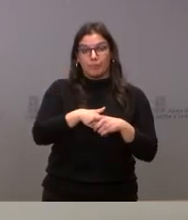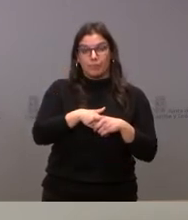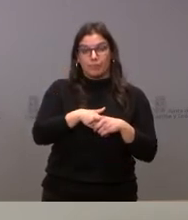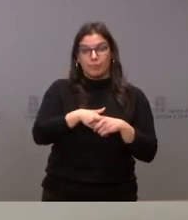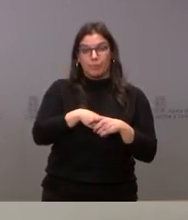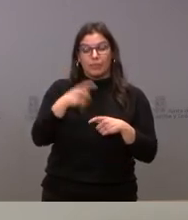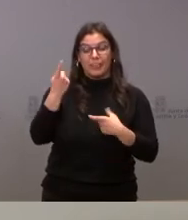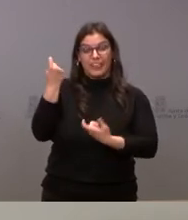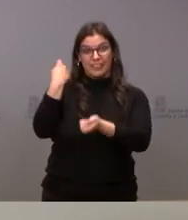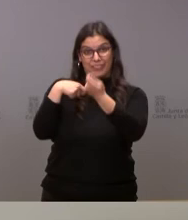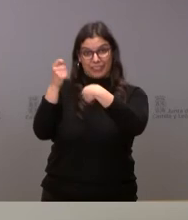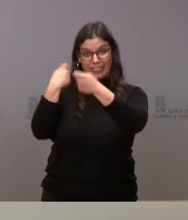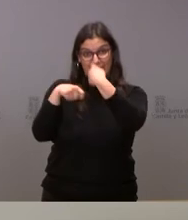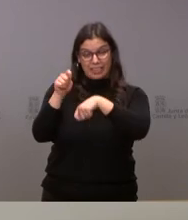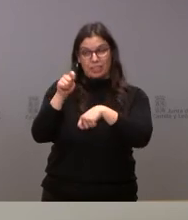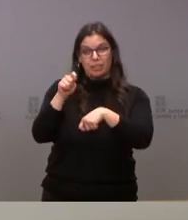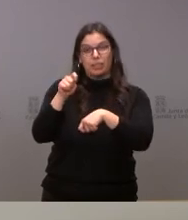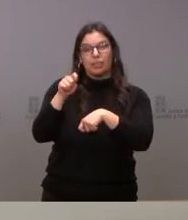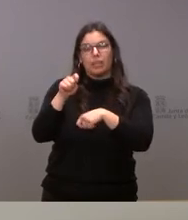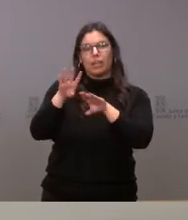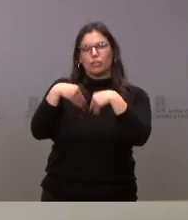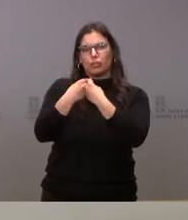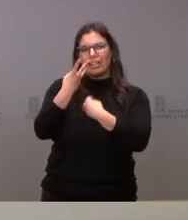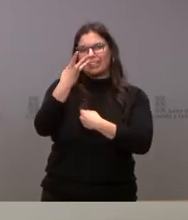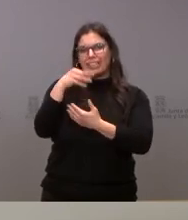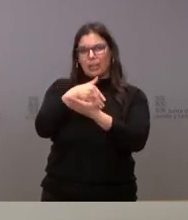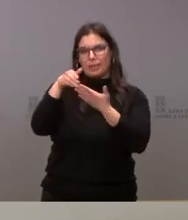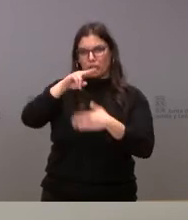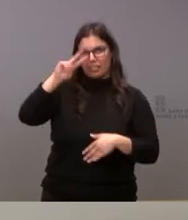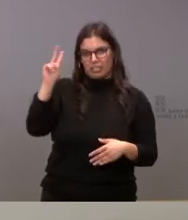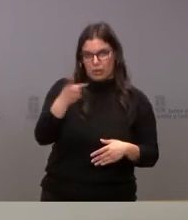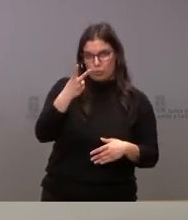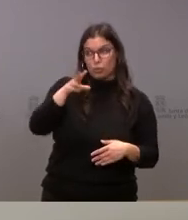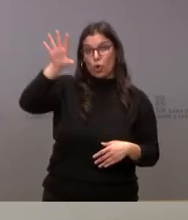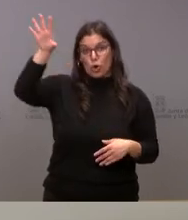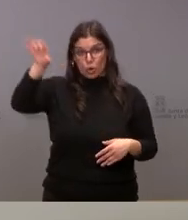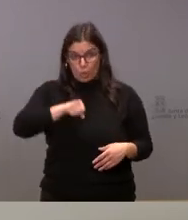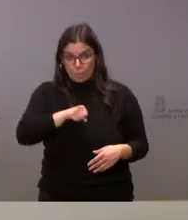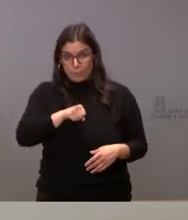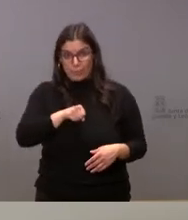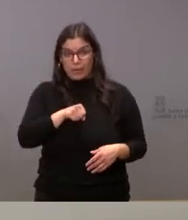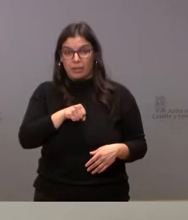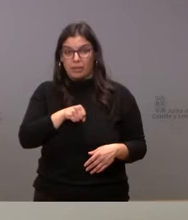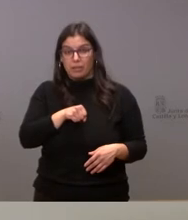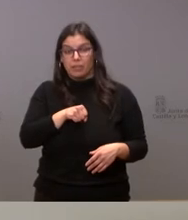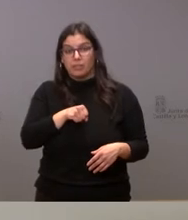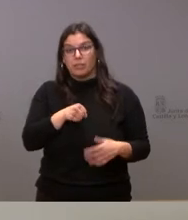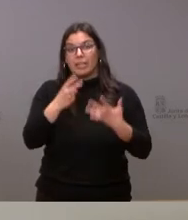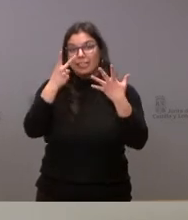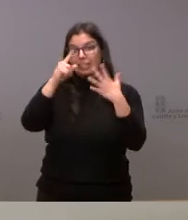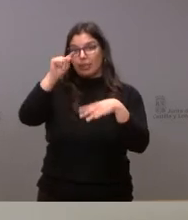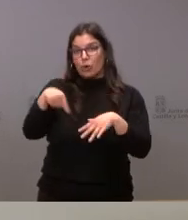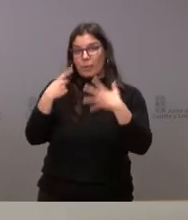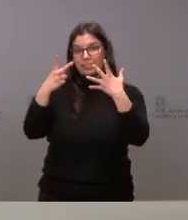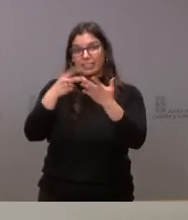las exportaciones fueron 30 millones de euros, las importaciones 7,7